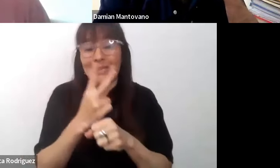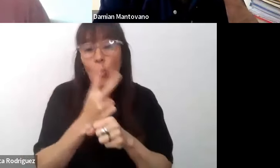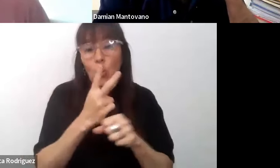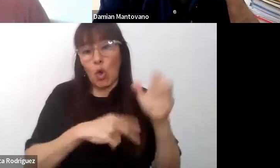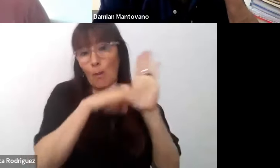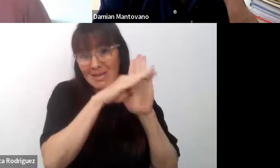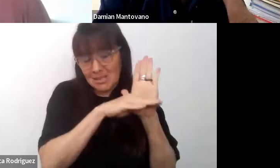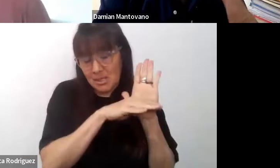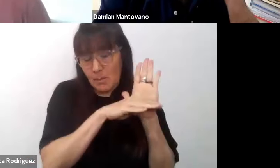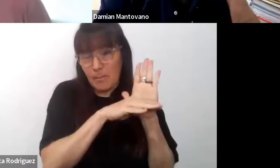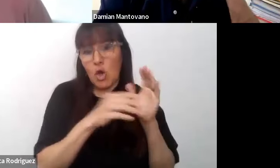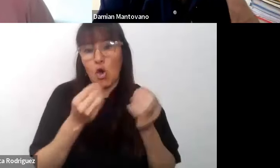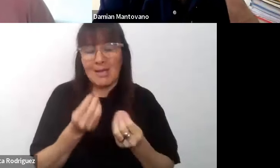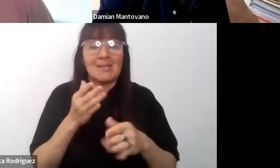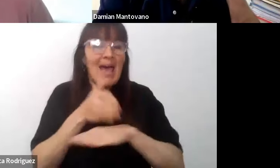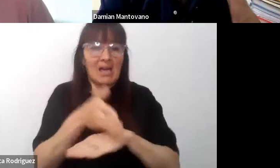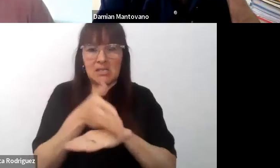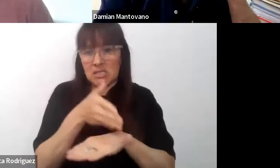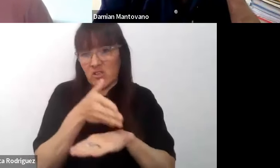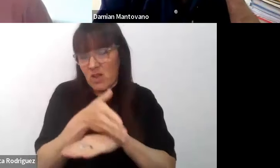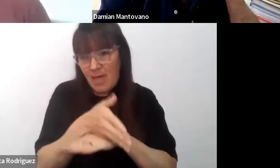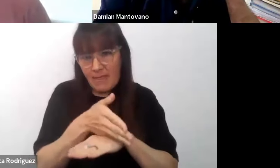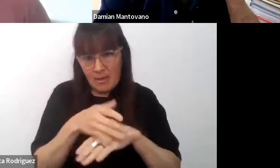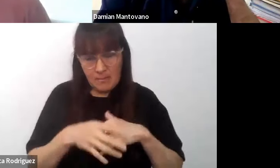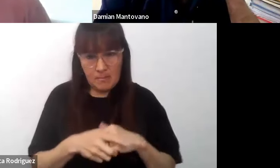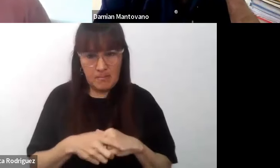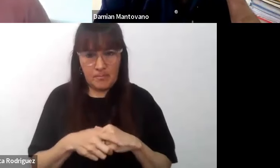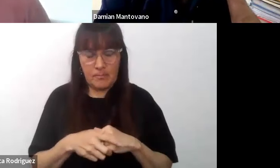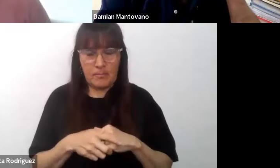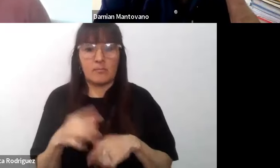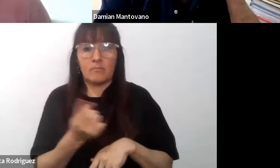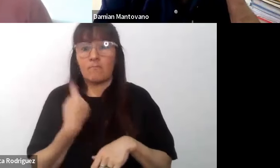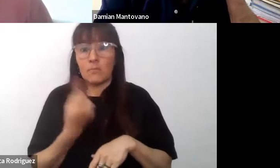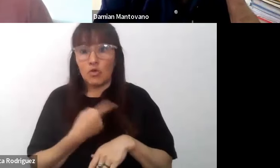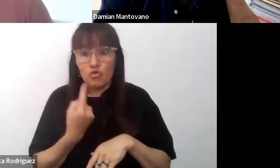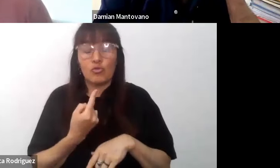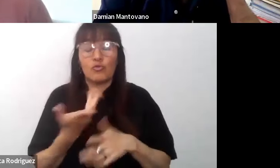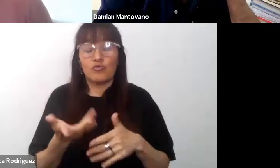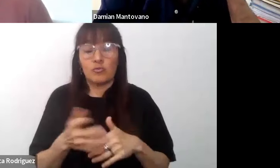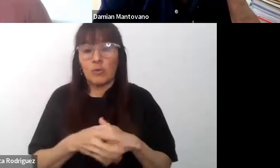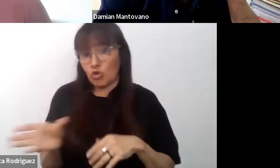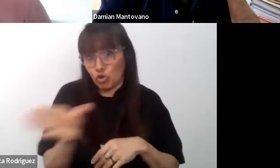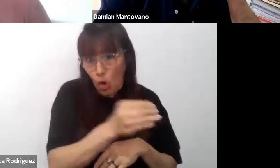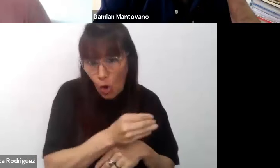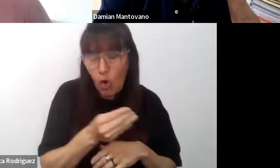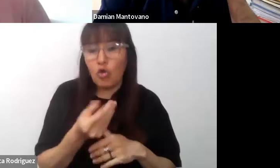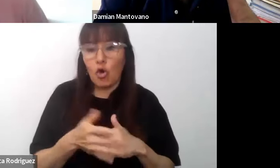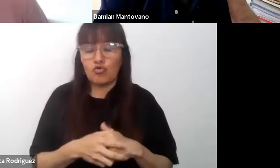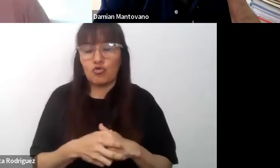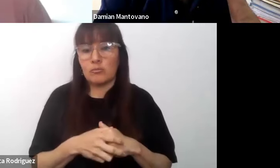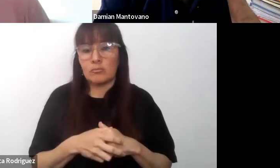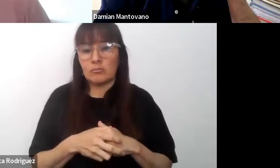es un principio de accesibilidad, es decir, que nos corresponde a todos, incluso en un plan